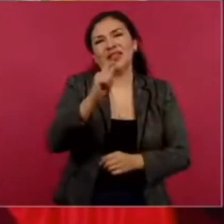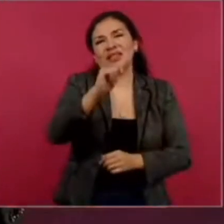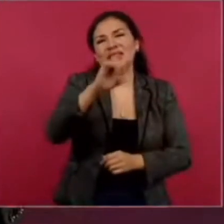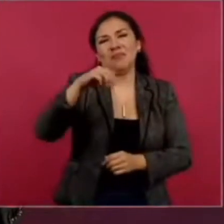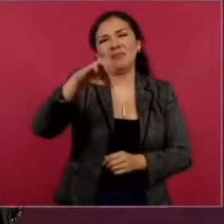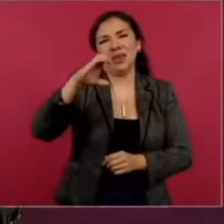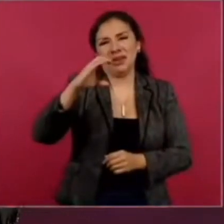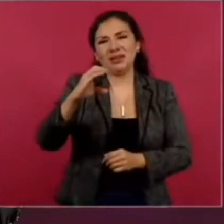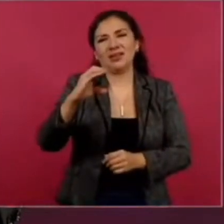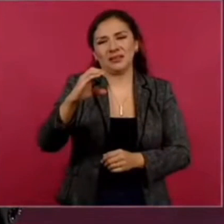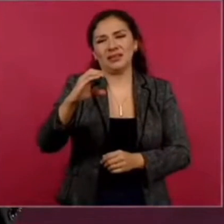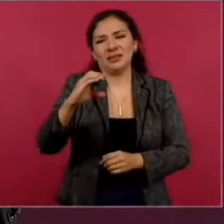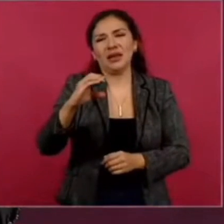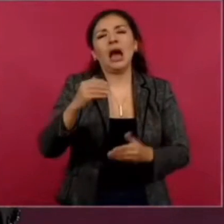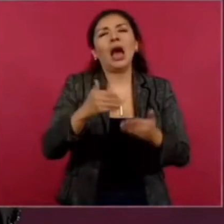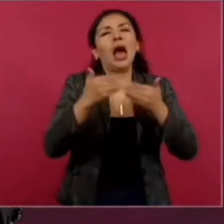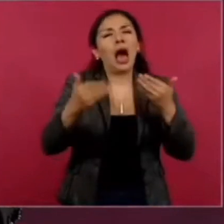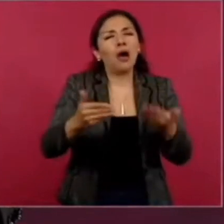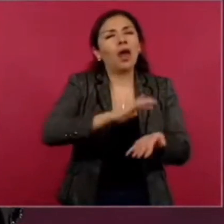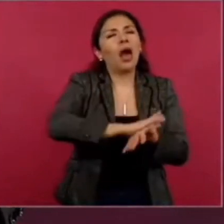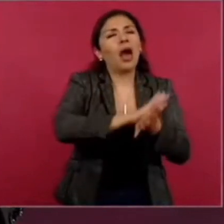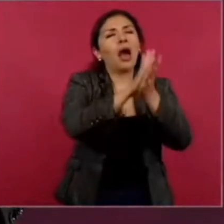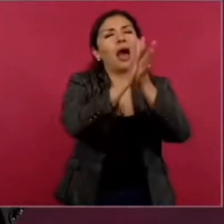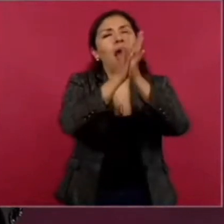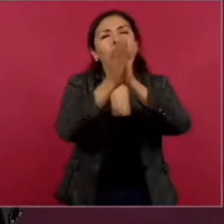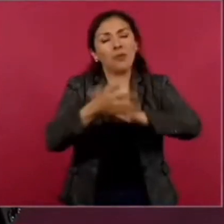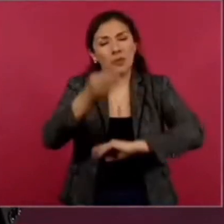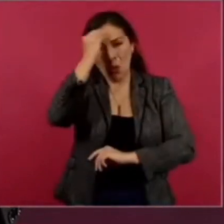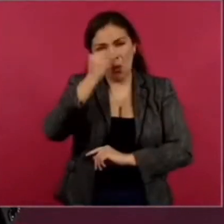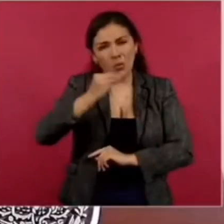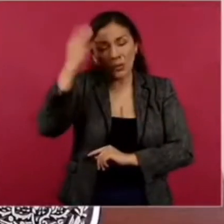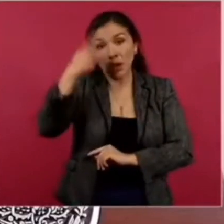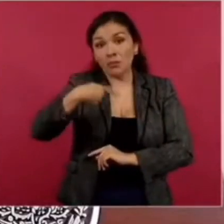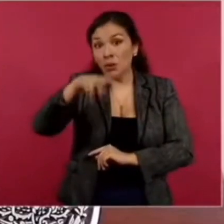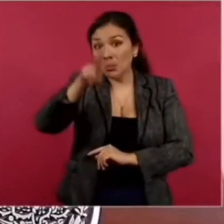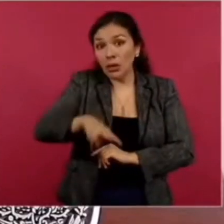se está olvidando eso, pero no fue fácil